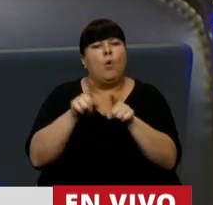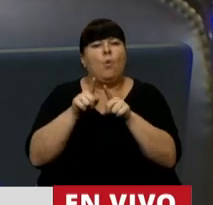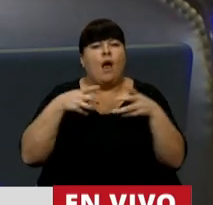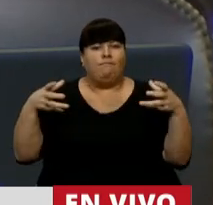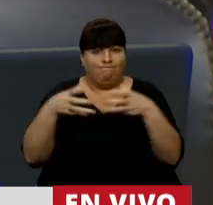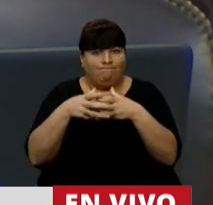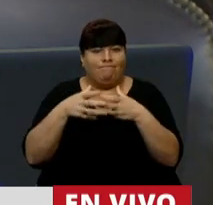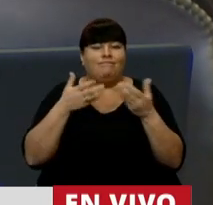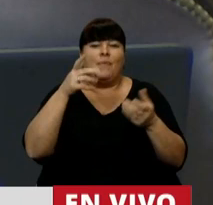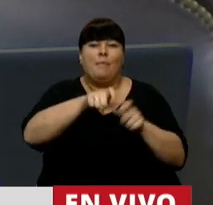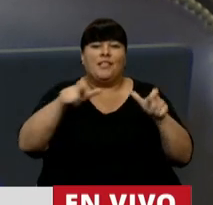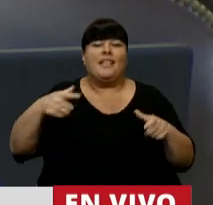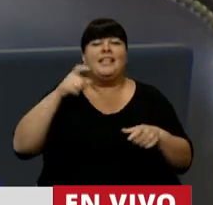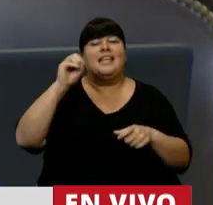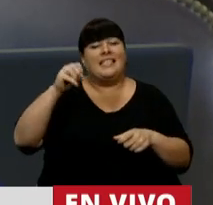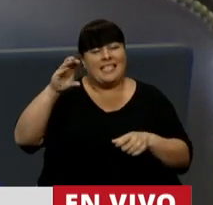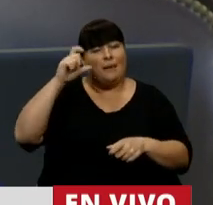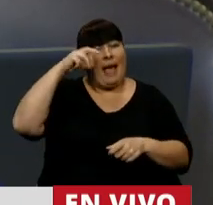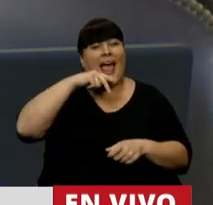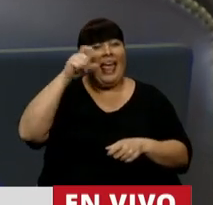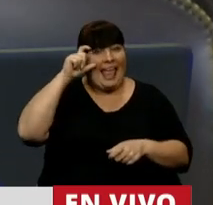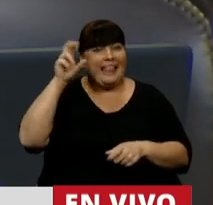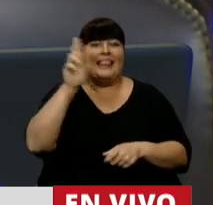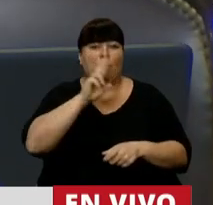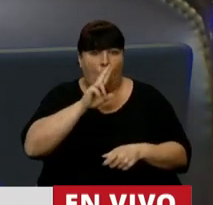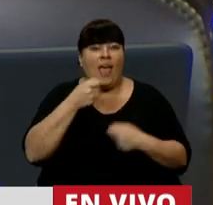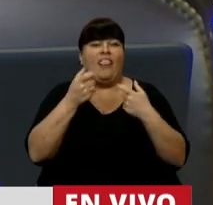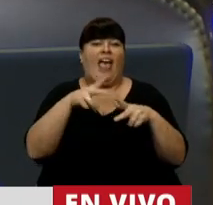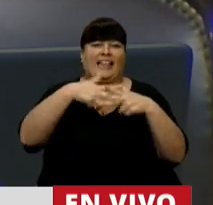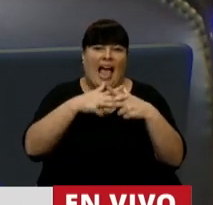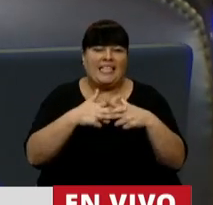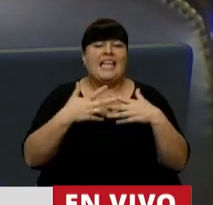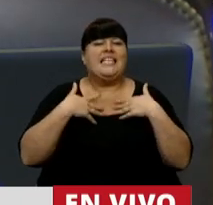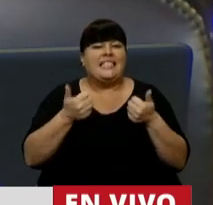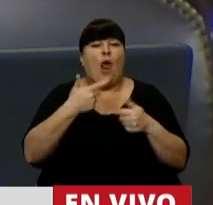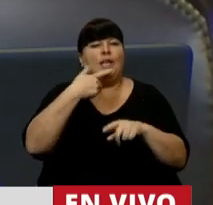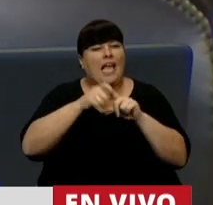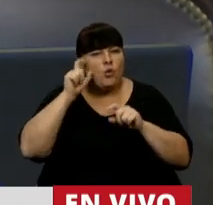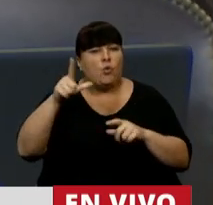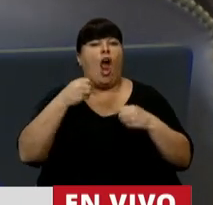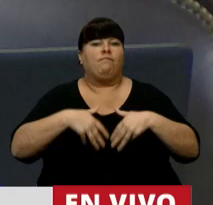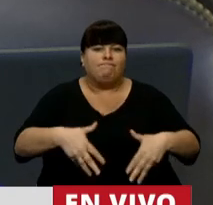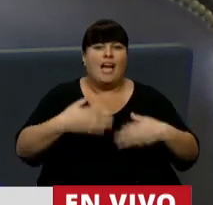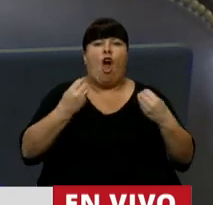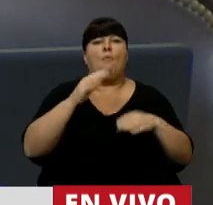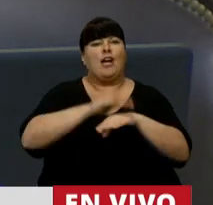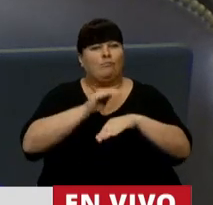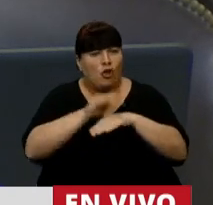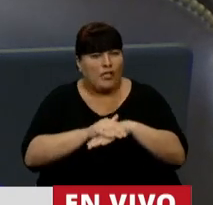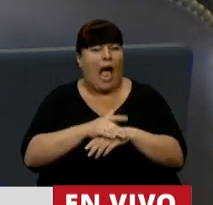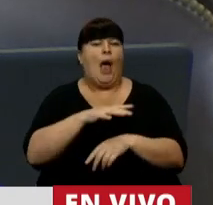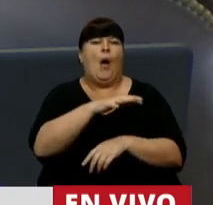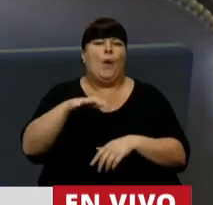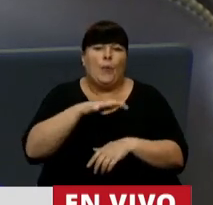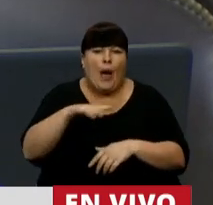organización comunitaria que se llama Entre Mujeres, a dar talleres de salud sexual y procreación responsable, en los